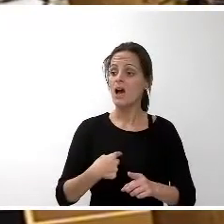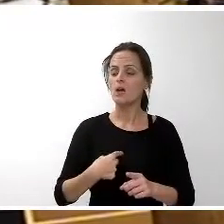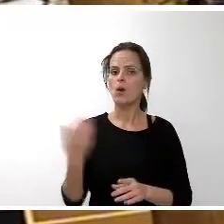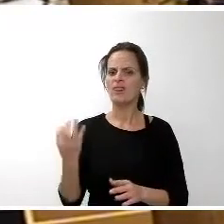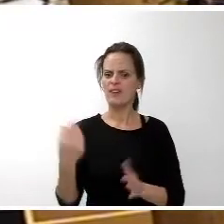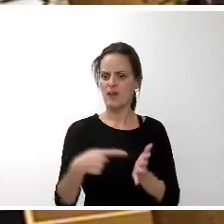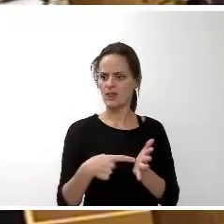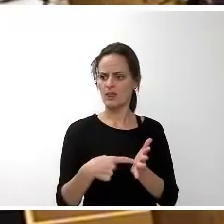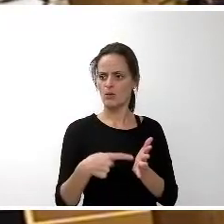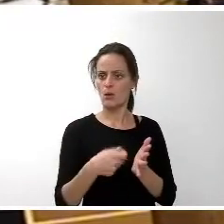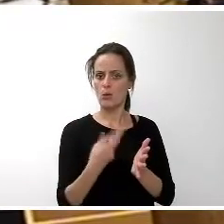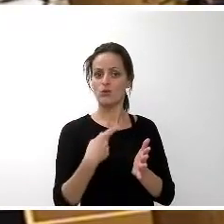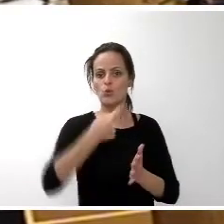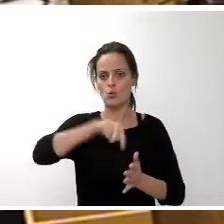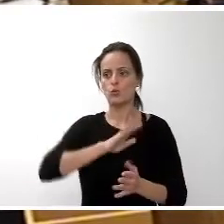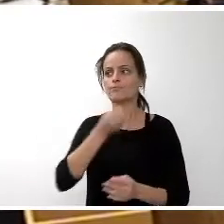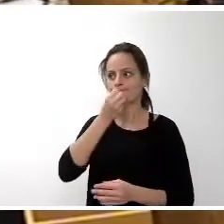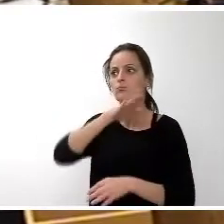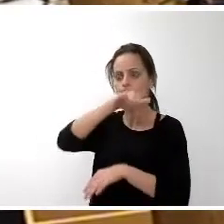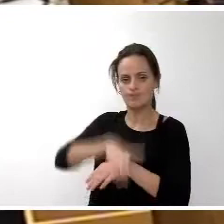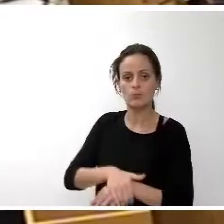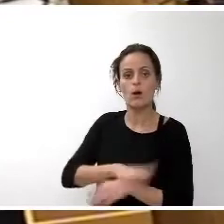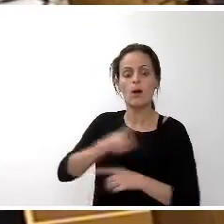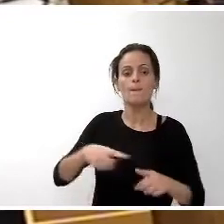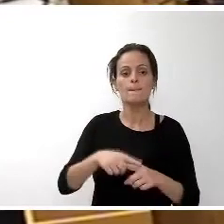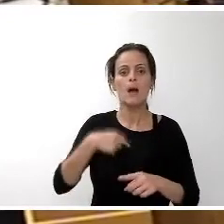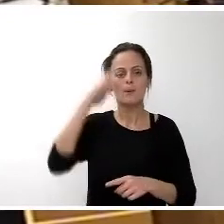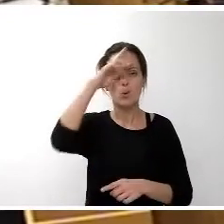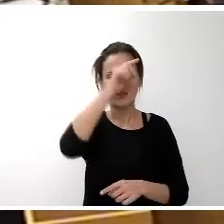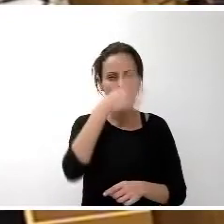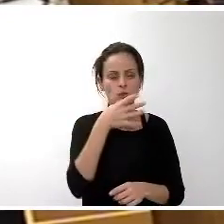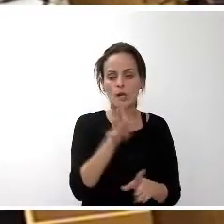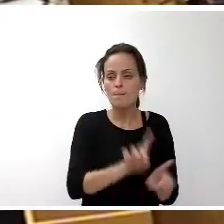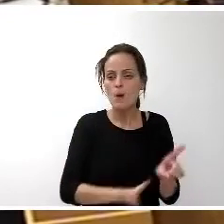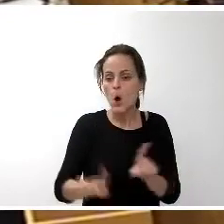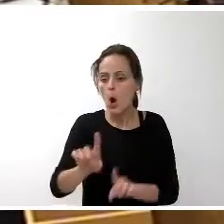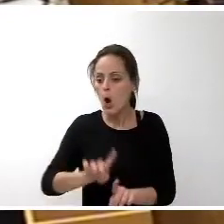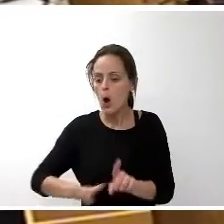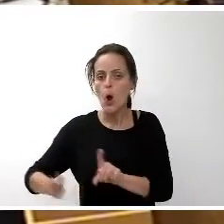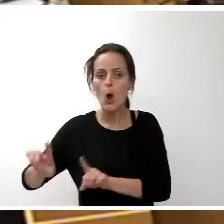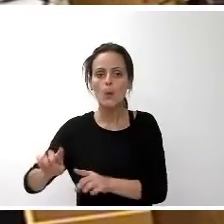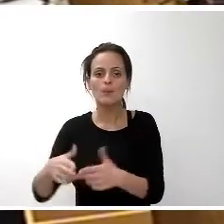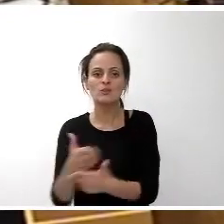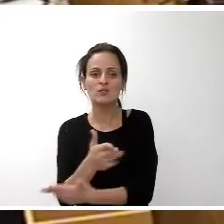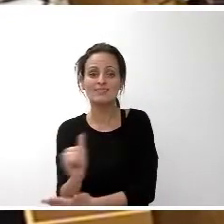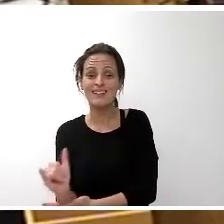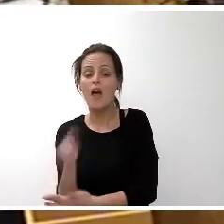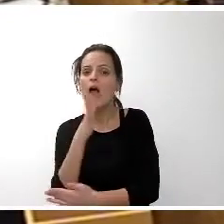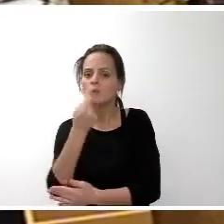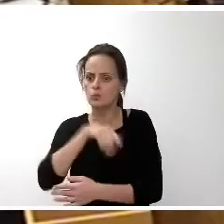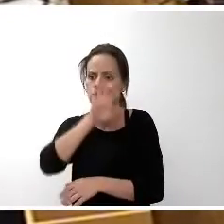y responde a nuestras preocupaciones por los problemas que tiene planteada la ciudadanía.